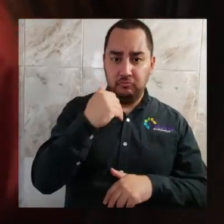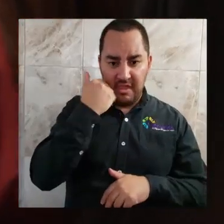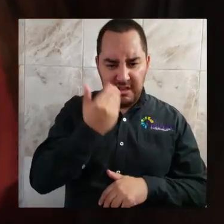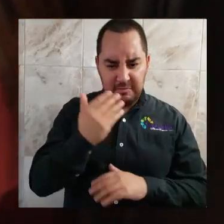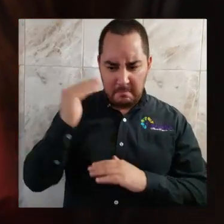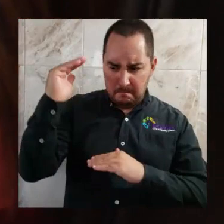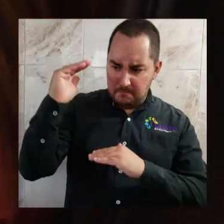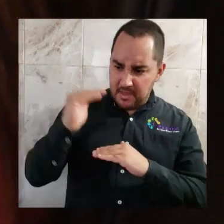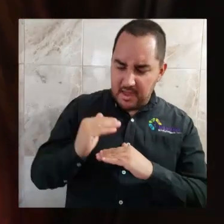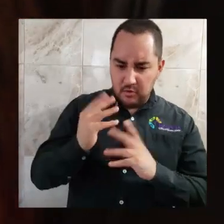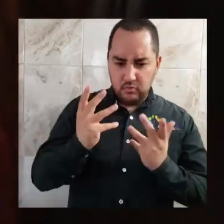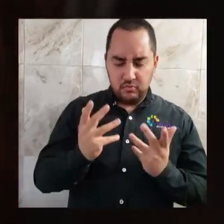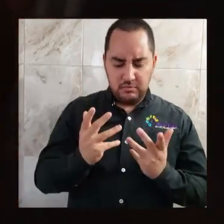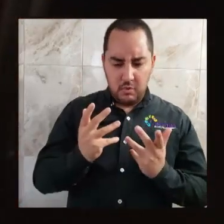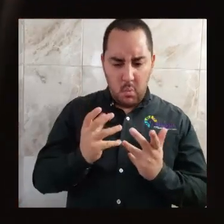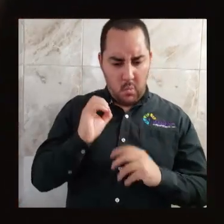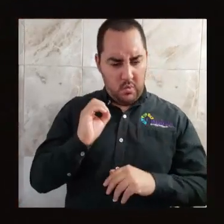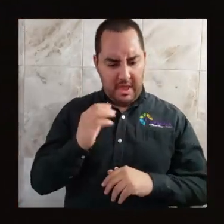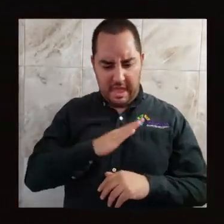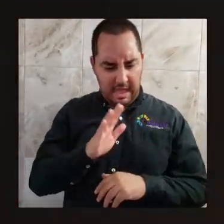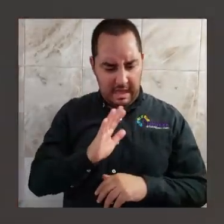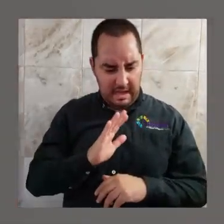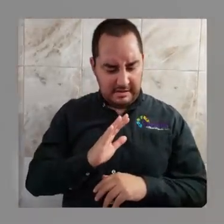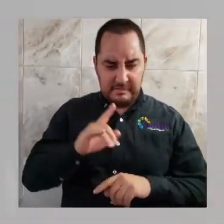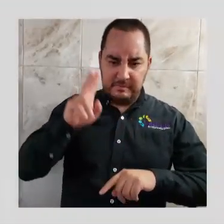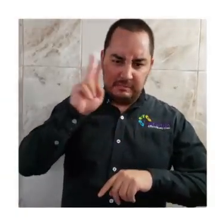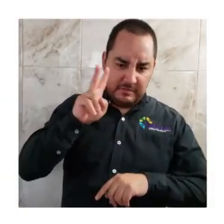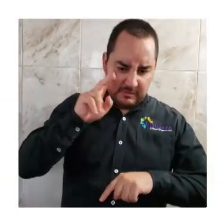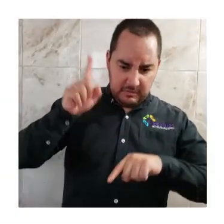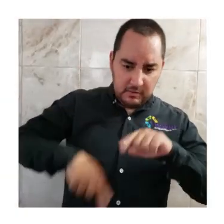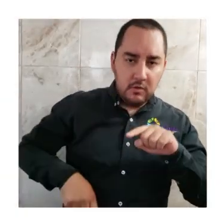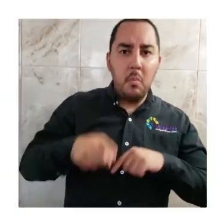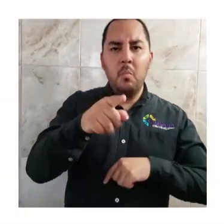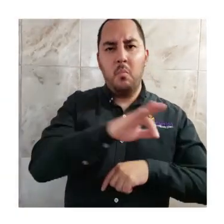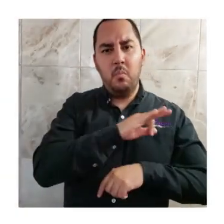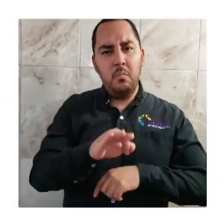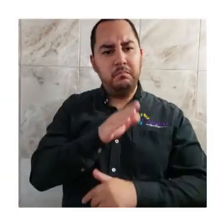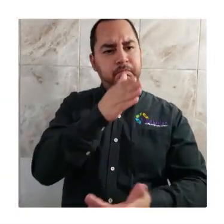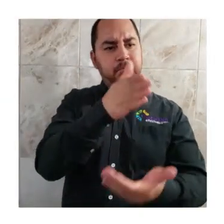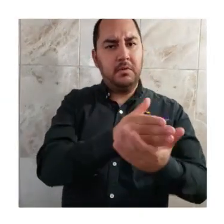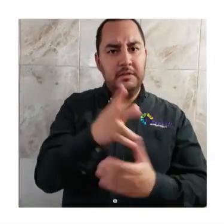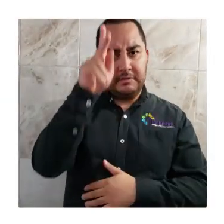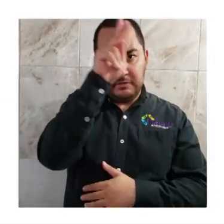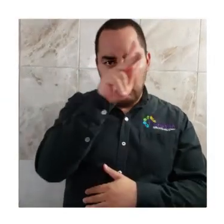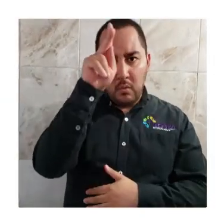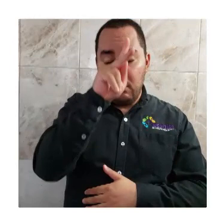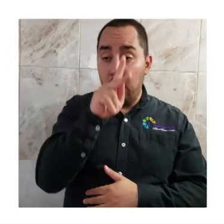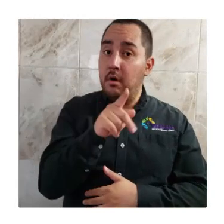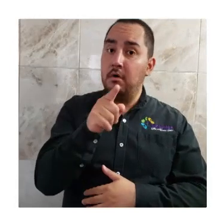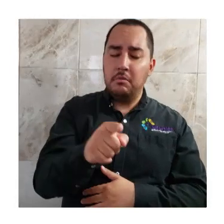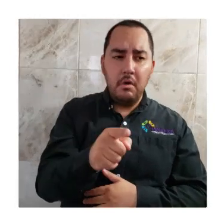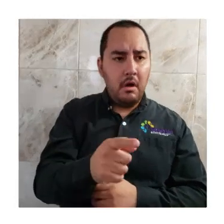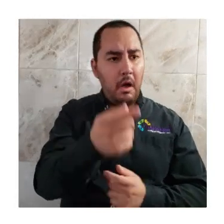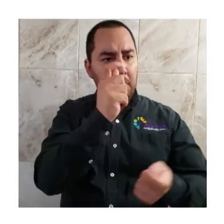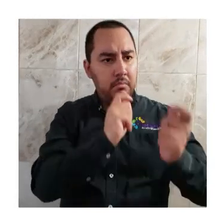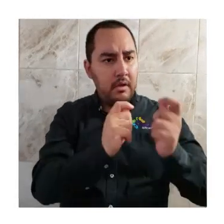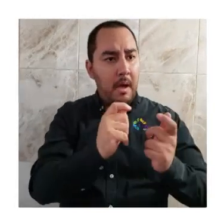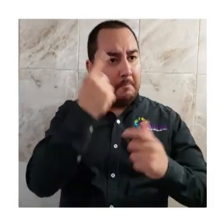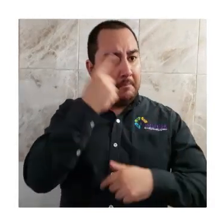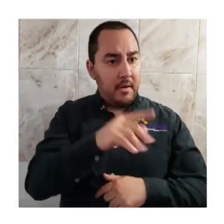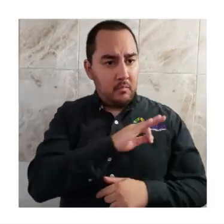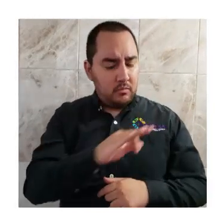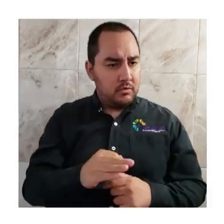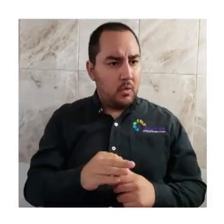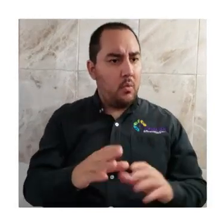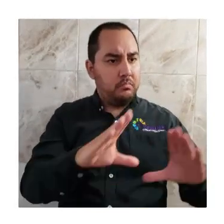acudir a las siguientes instituciones por atención gratuita, centros de integración juvenil, centro de atención primaria